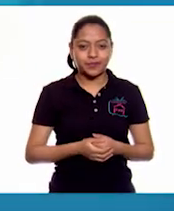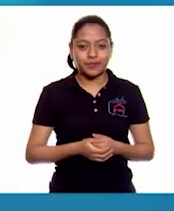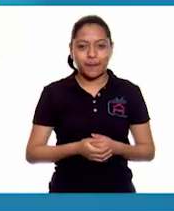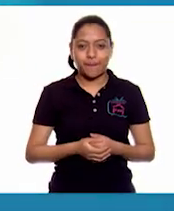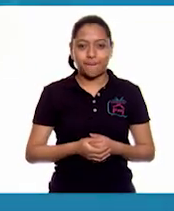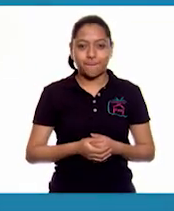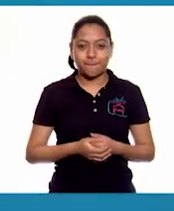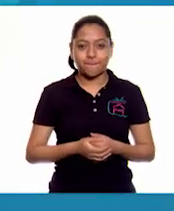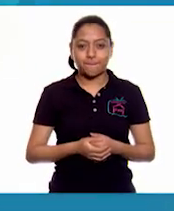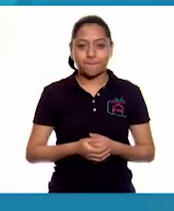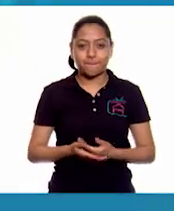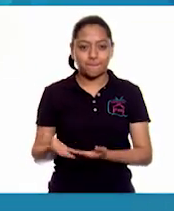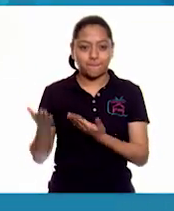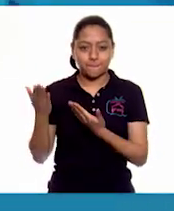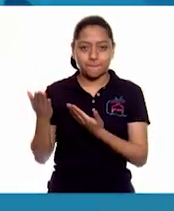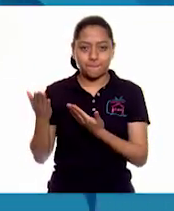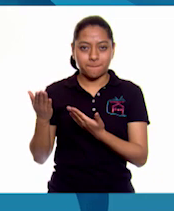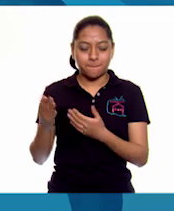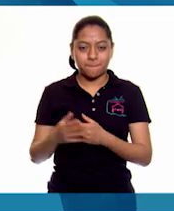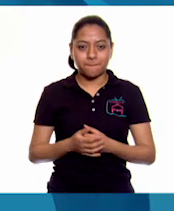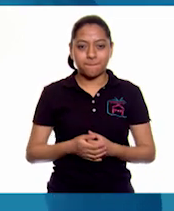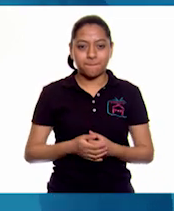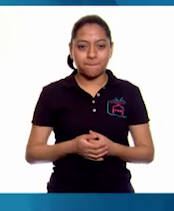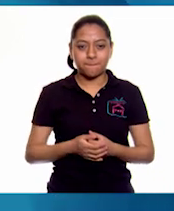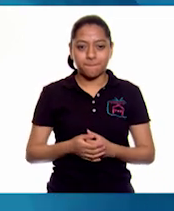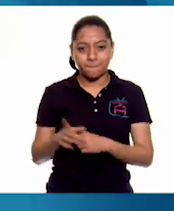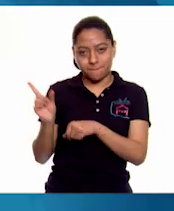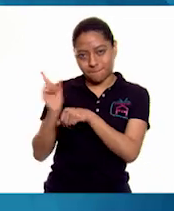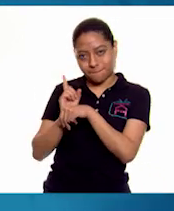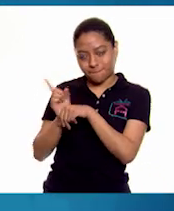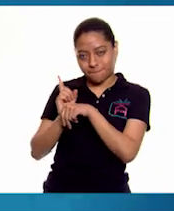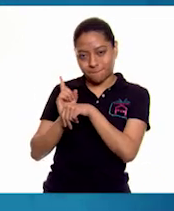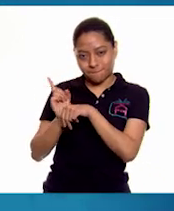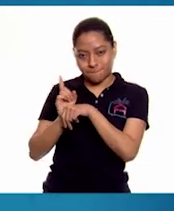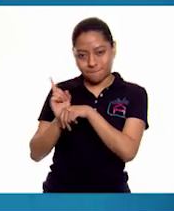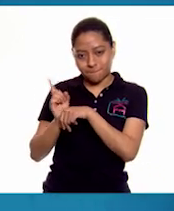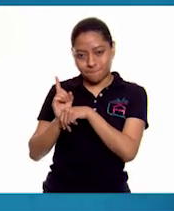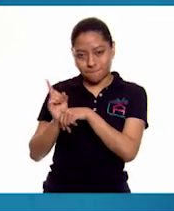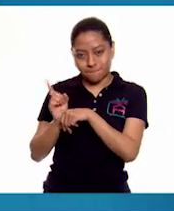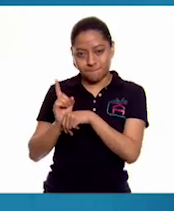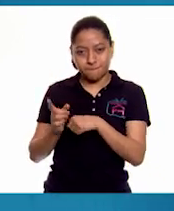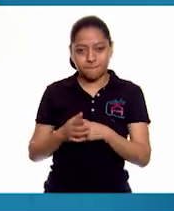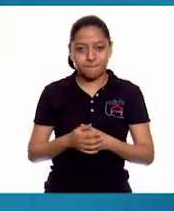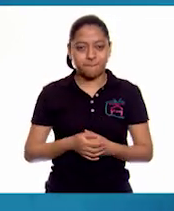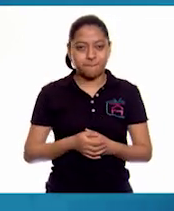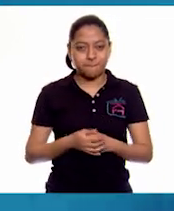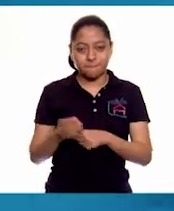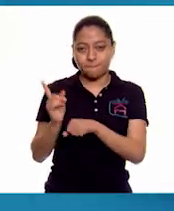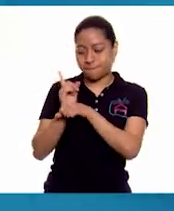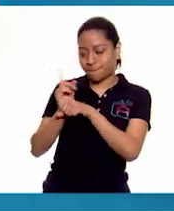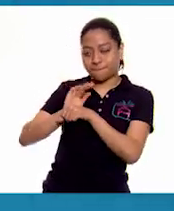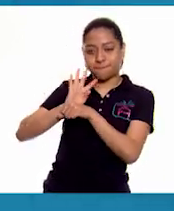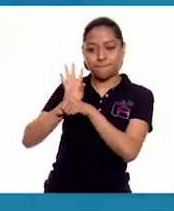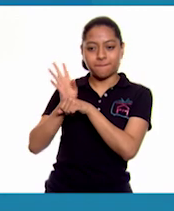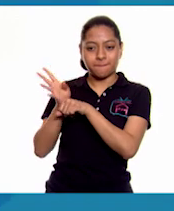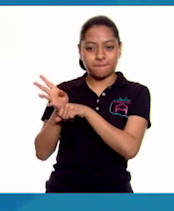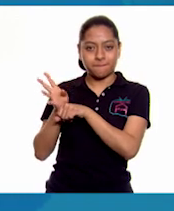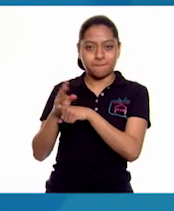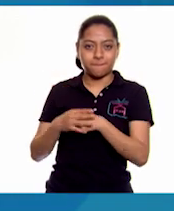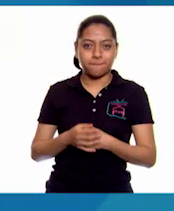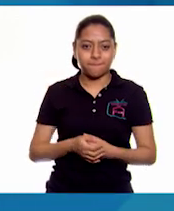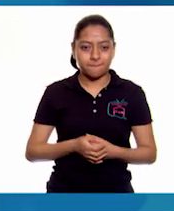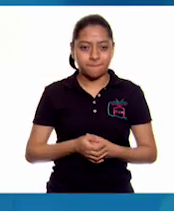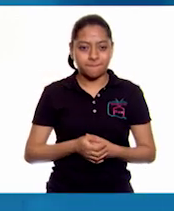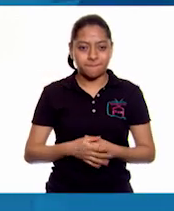algo muy colorido, miren, se trata de su cola. Vean la cola, está hecha con estas fracciones, vean,